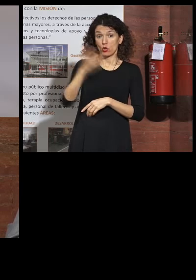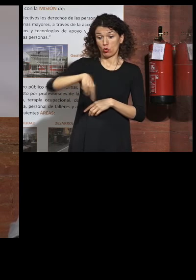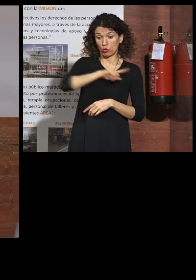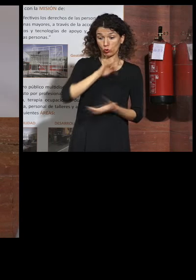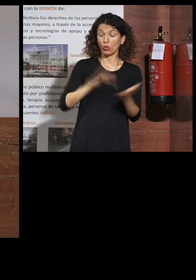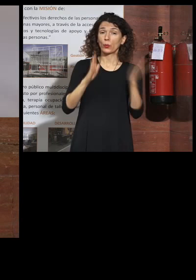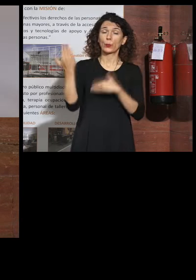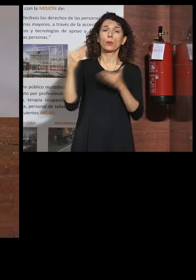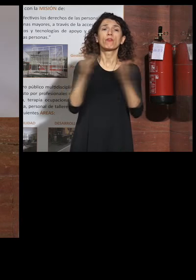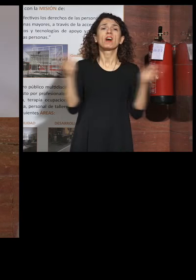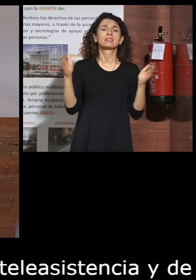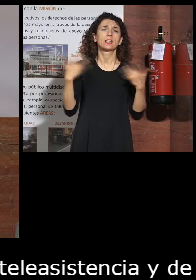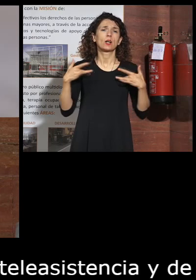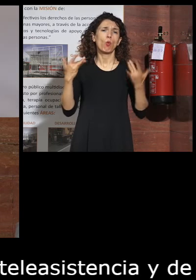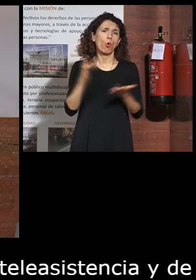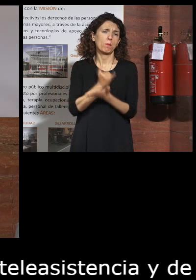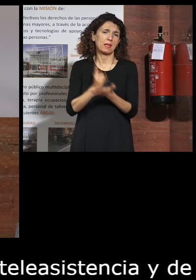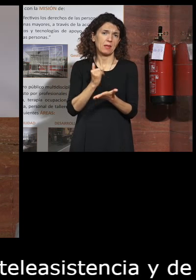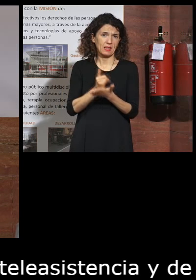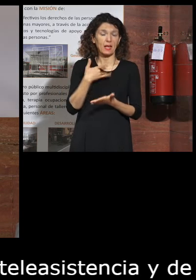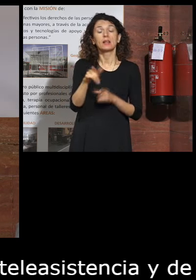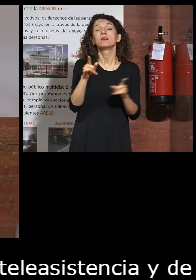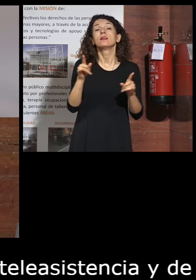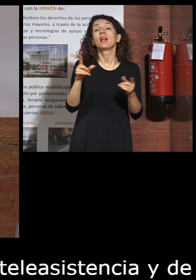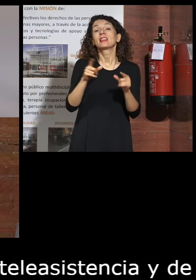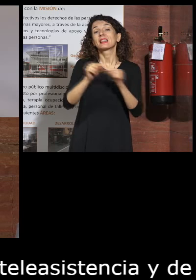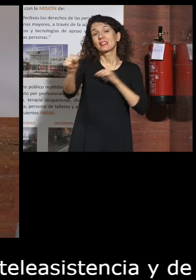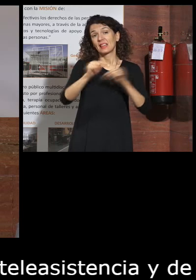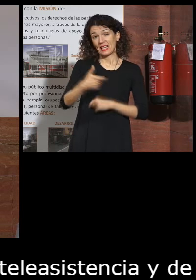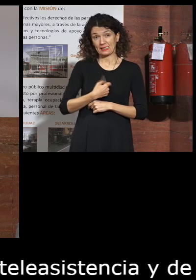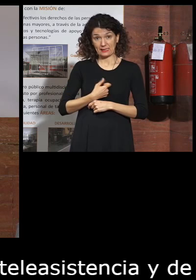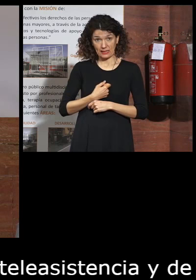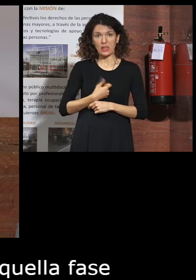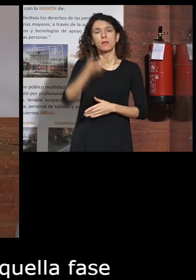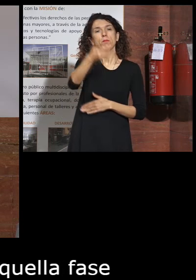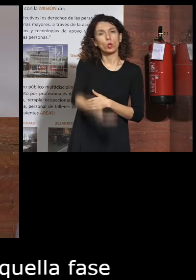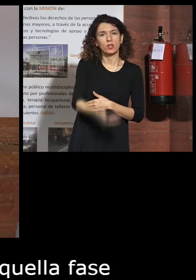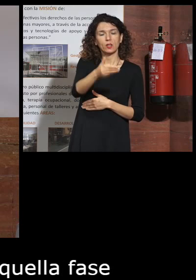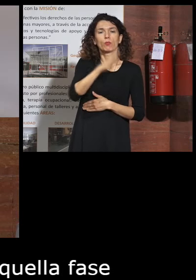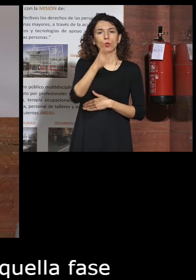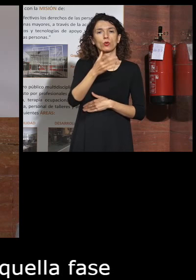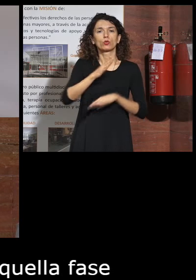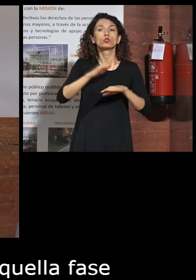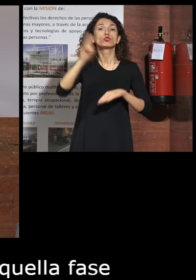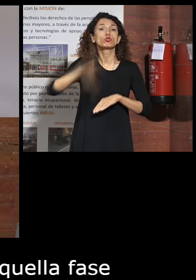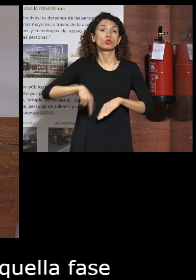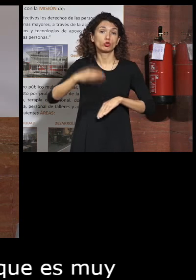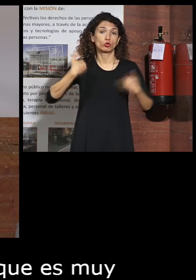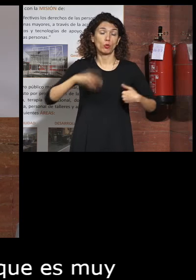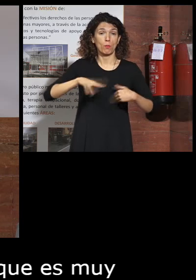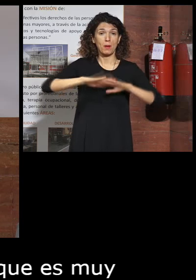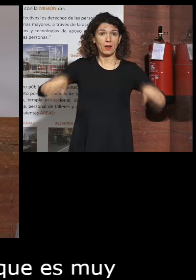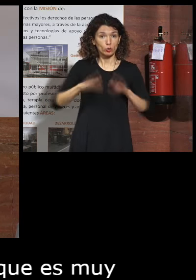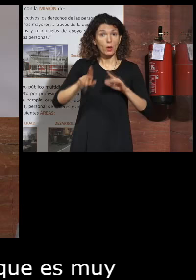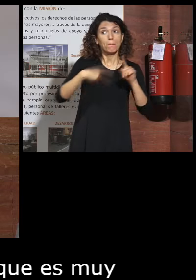tomamos en aquella fase experimental de que la teleasistencia que es muy importante porque somos para todos y también